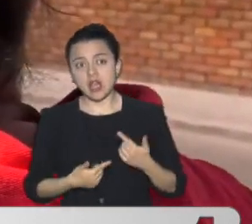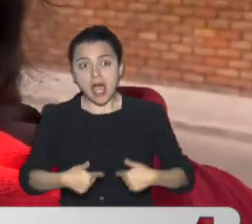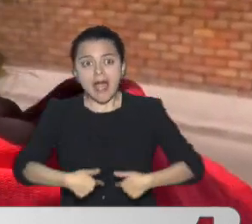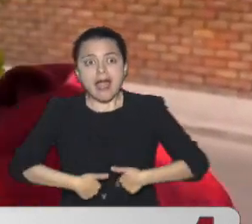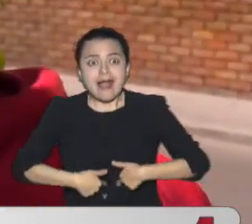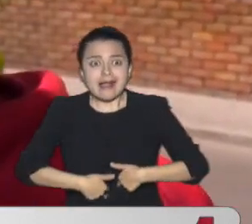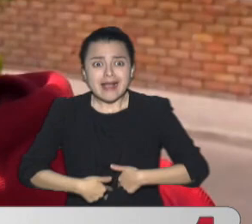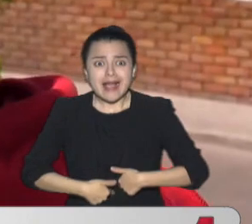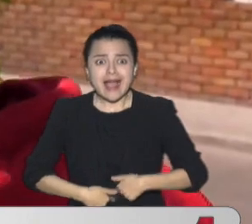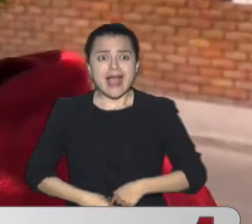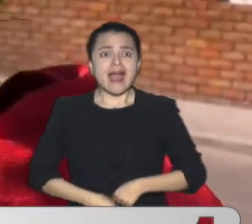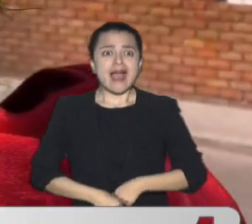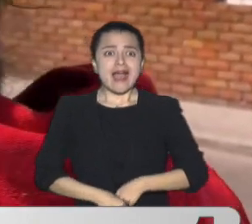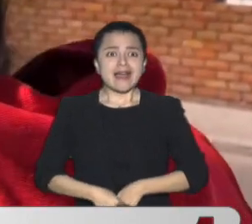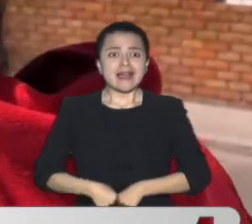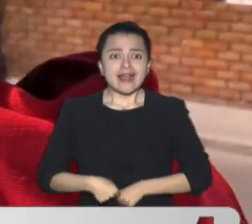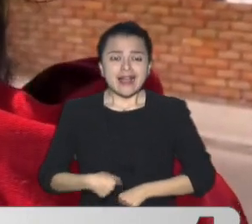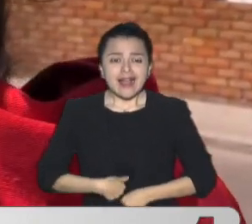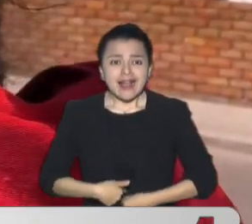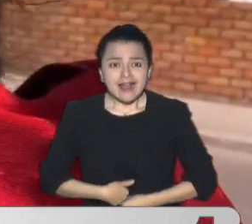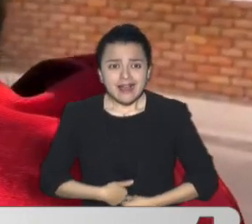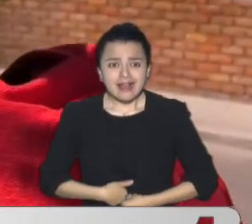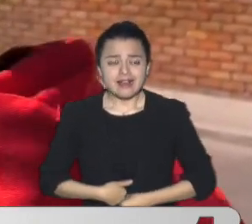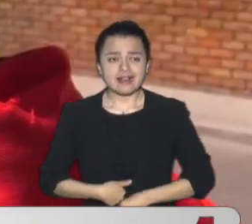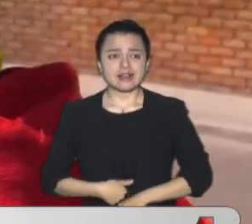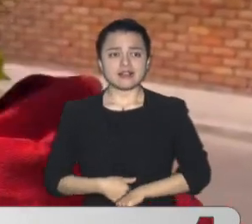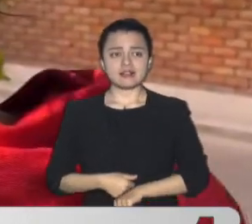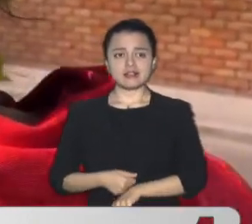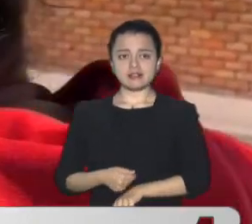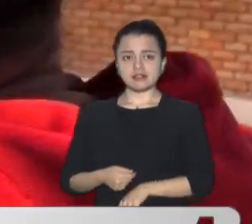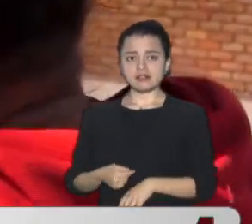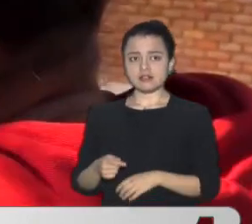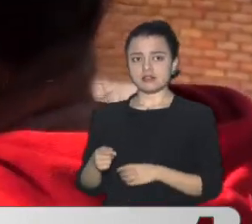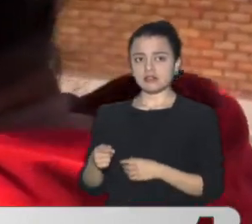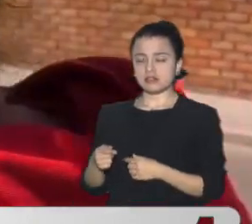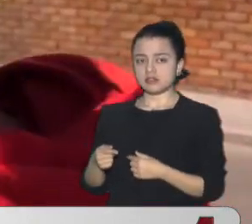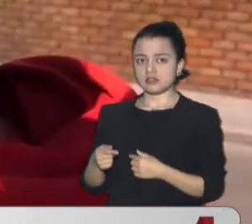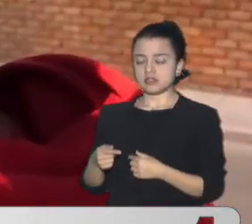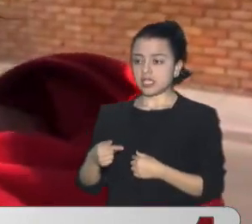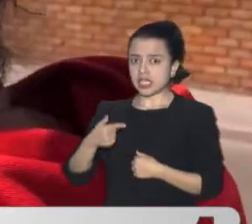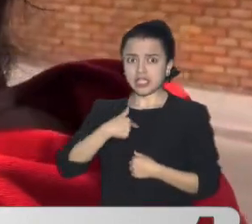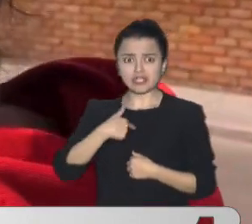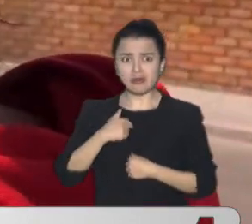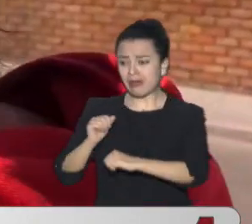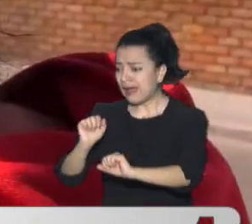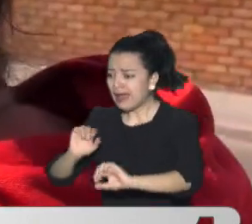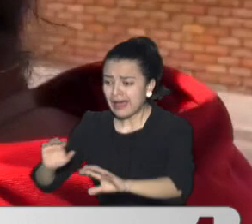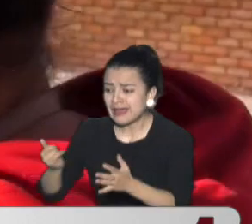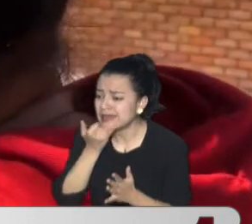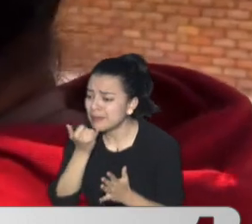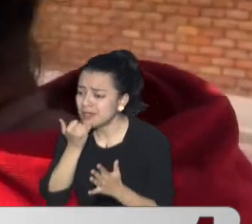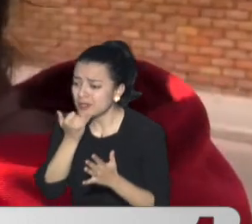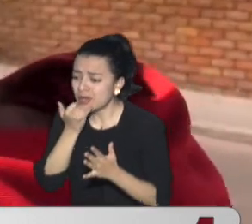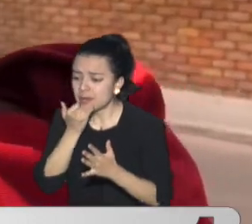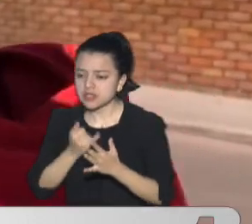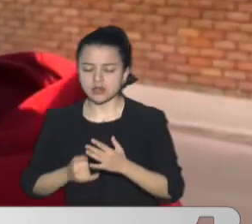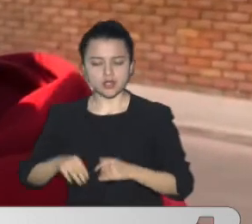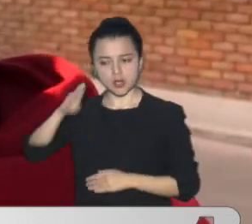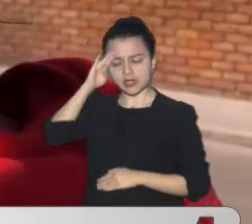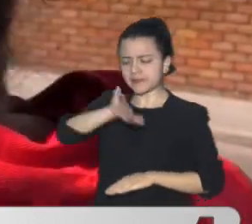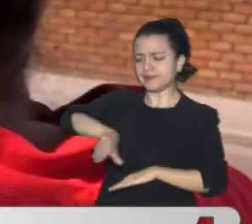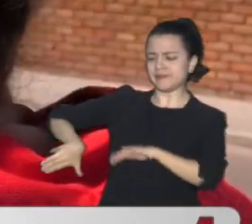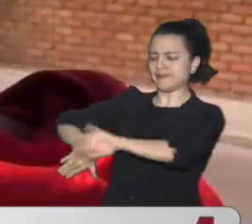abdomen Y luego Ellos lo único Que hacen Es quitarme A mí Para poderlo Es pasar Nos trajeron Nos trajeron Acá Y acá